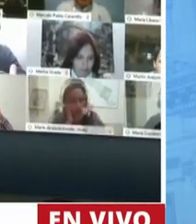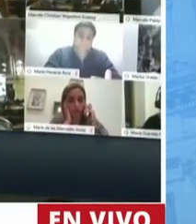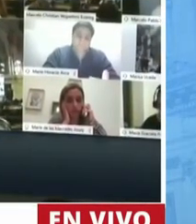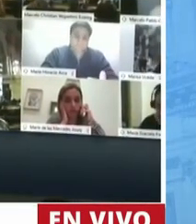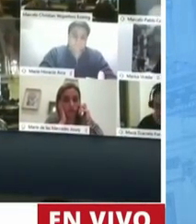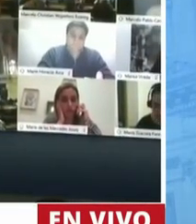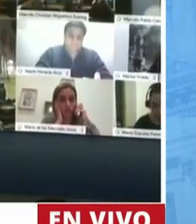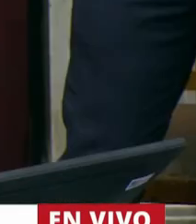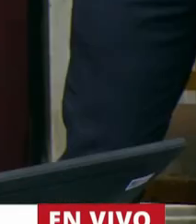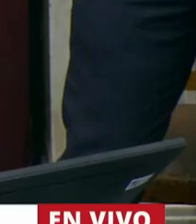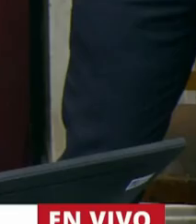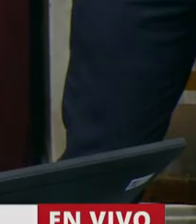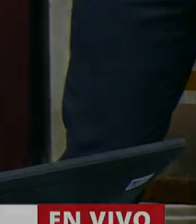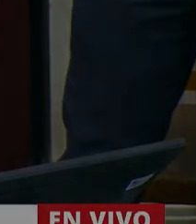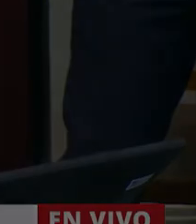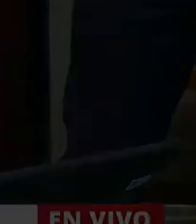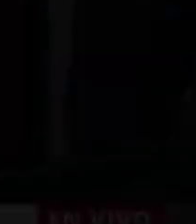Gracias, señora diputada.